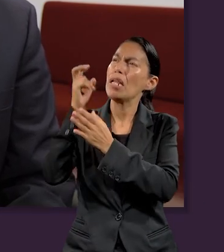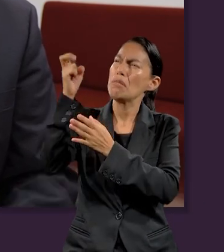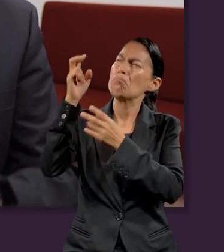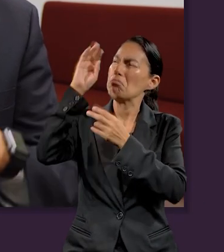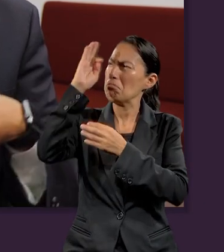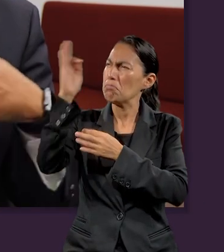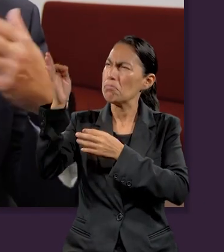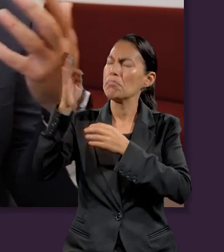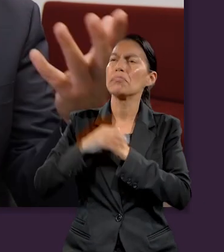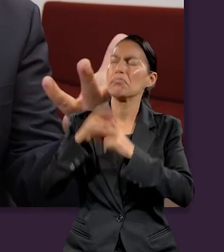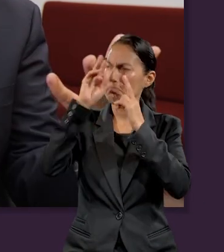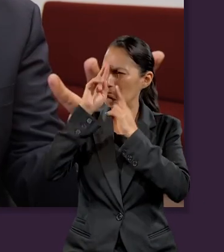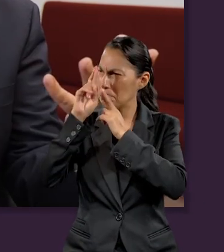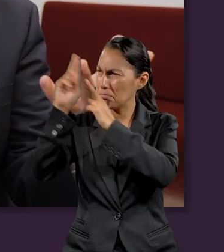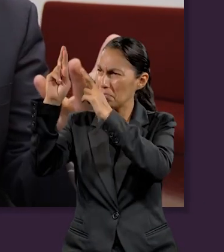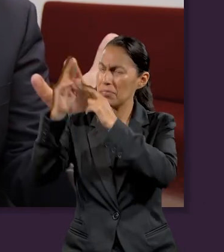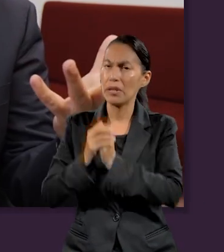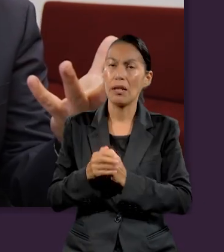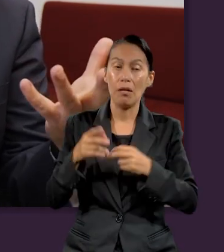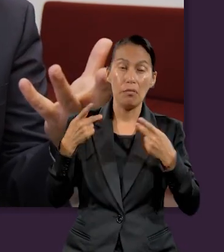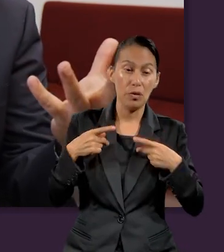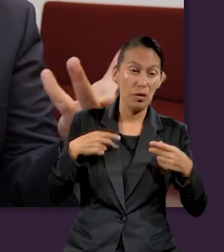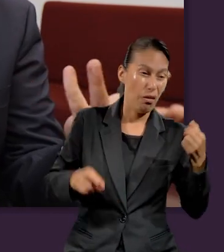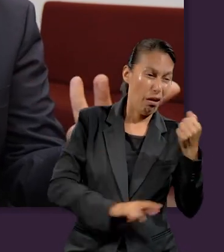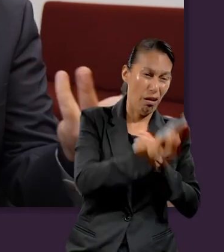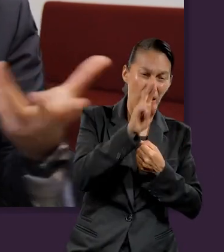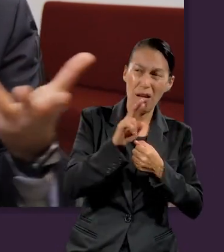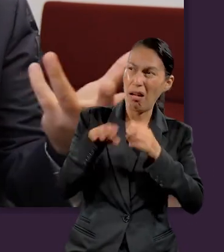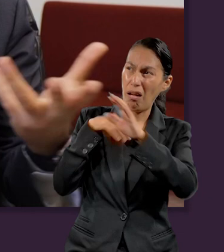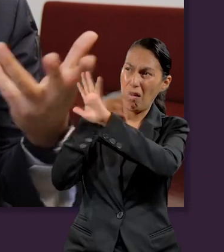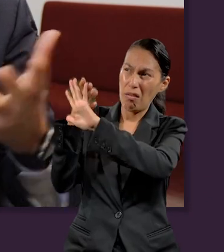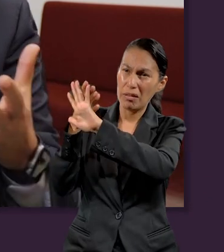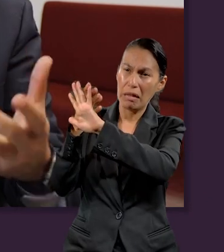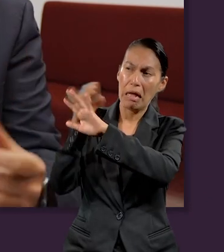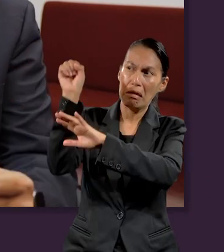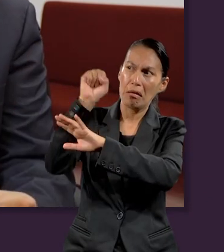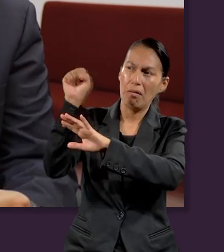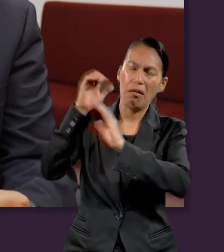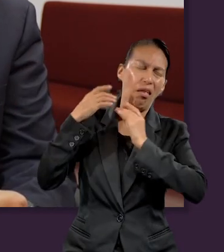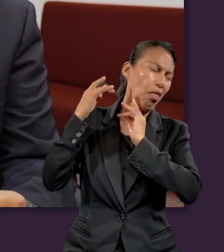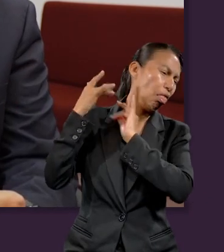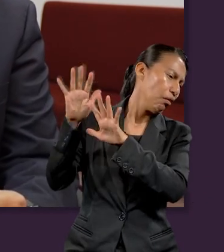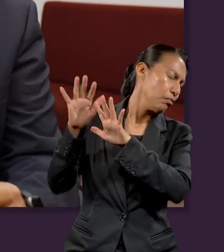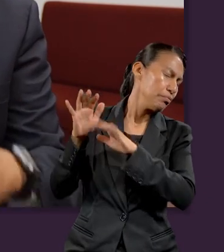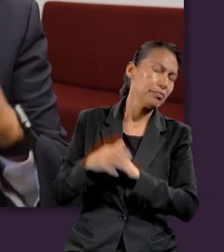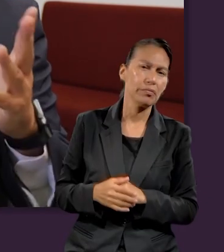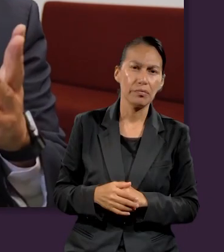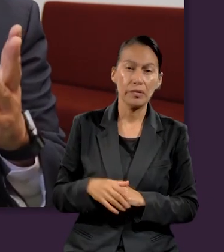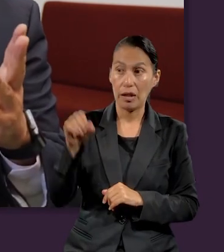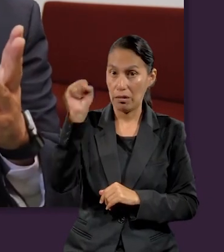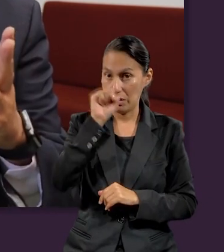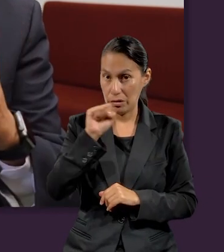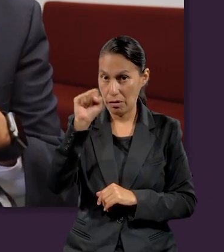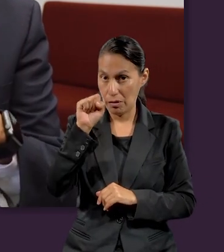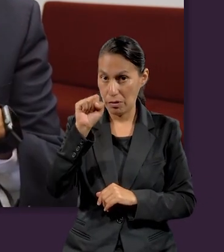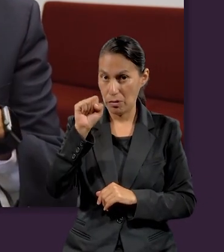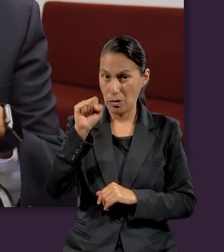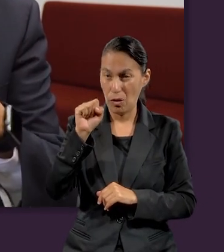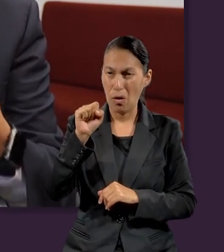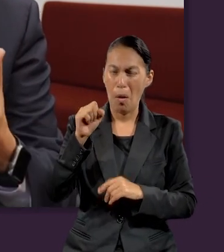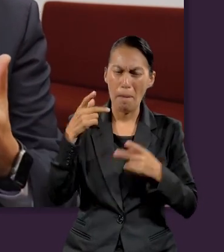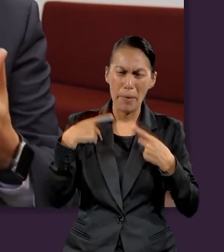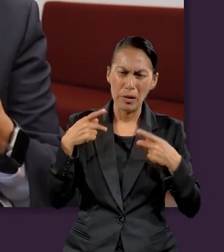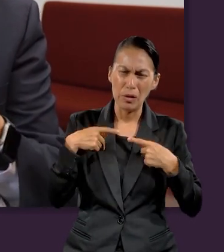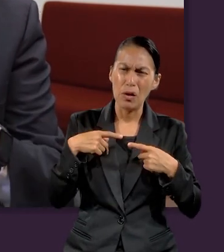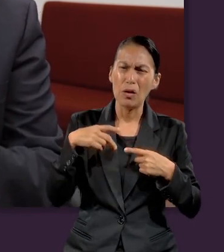aquellos que son fieles a Dios y los que desean vivir en rebelión abierta hacia Él. El sábado no fue